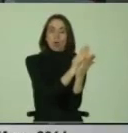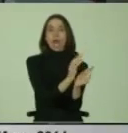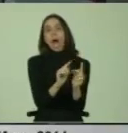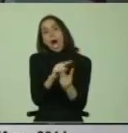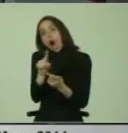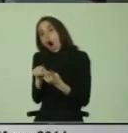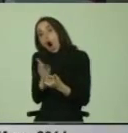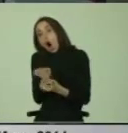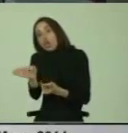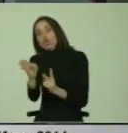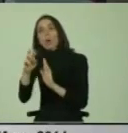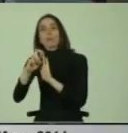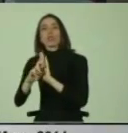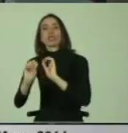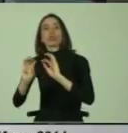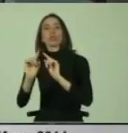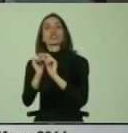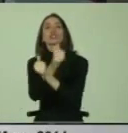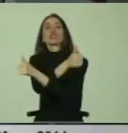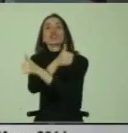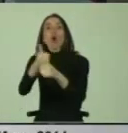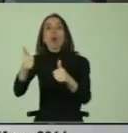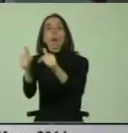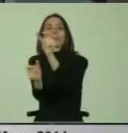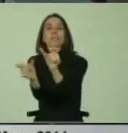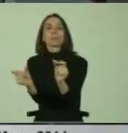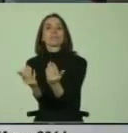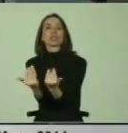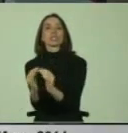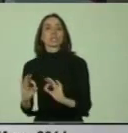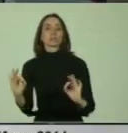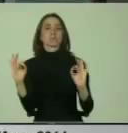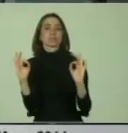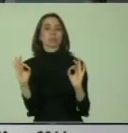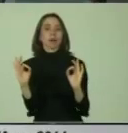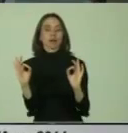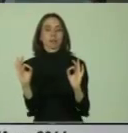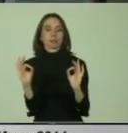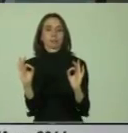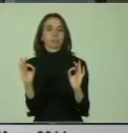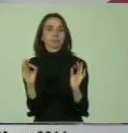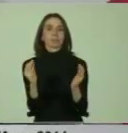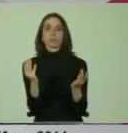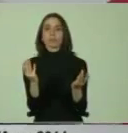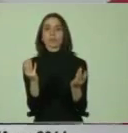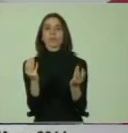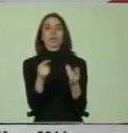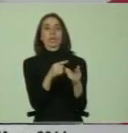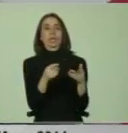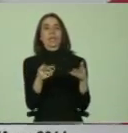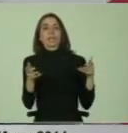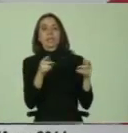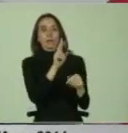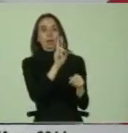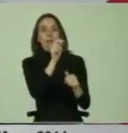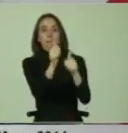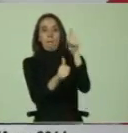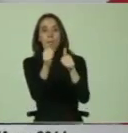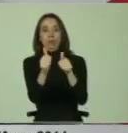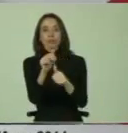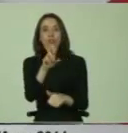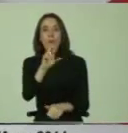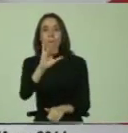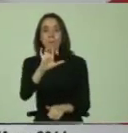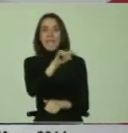proyecto educativo solo para aquellos que tienen necesidades especiales. Por lo tanto, suele ser más impulsado desde los profesionales del